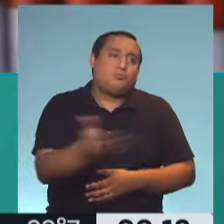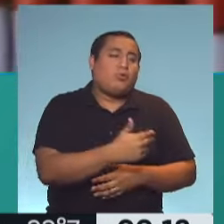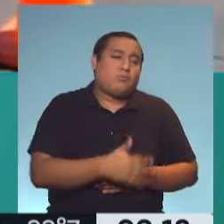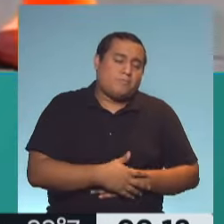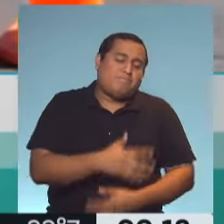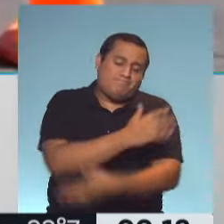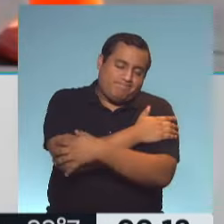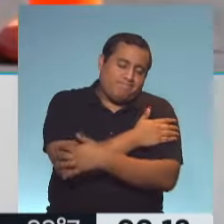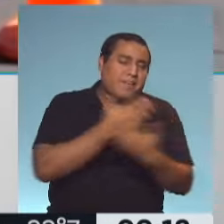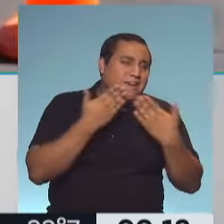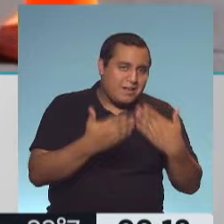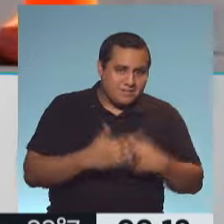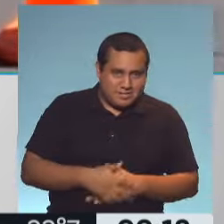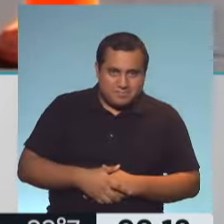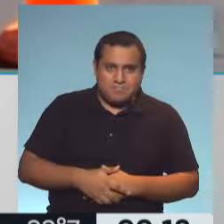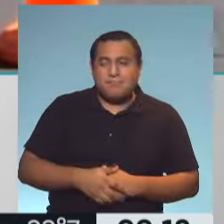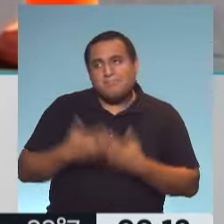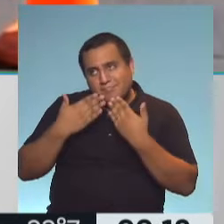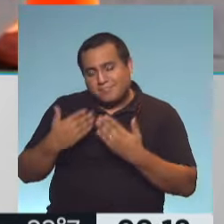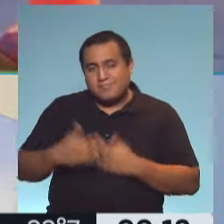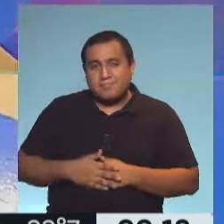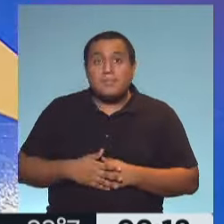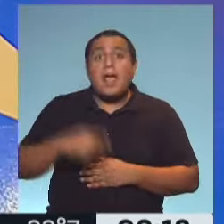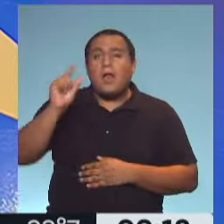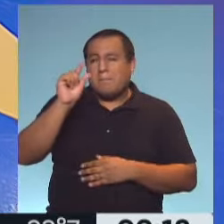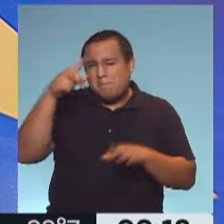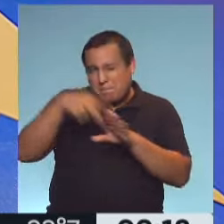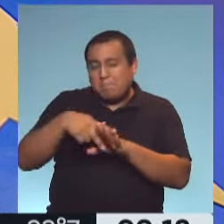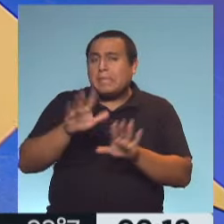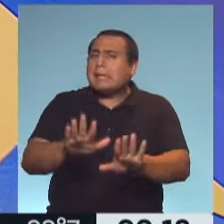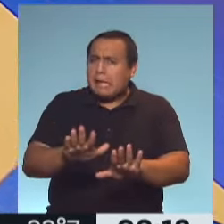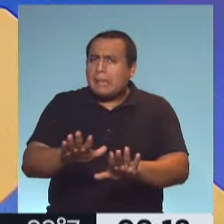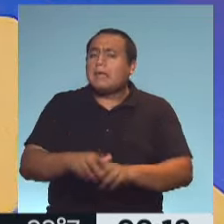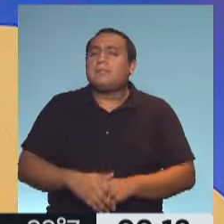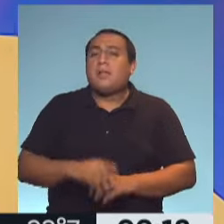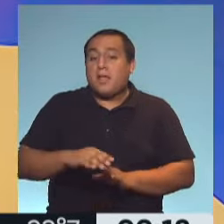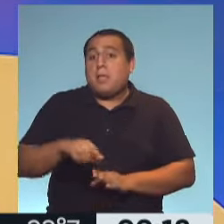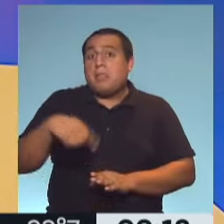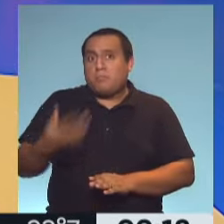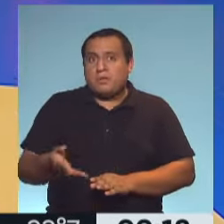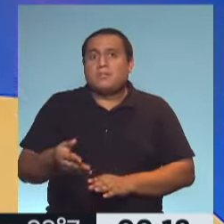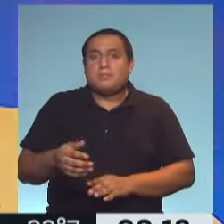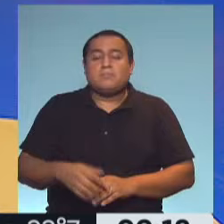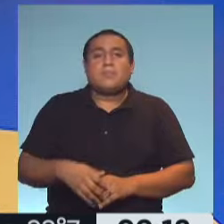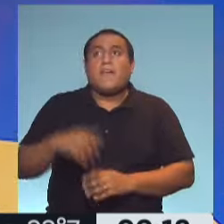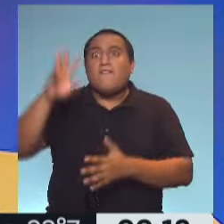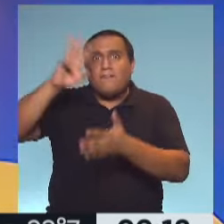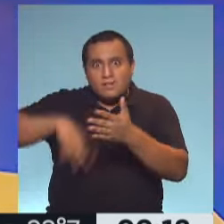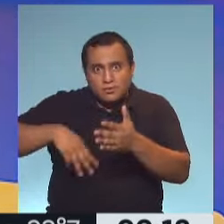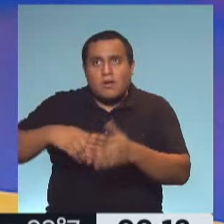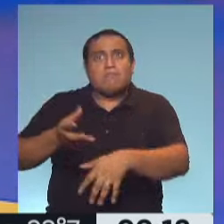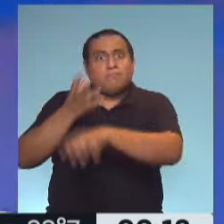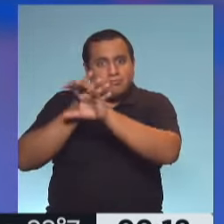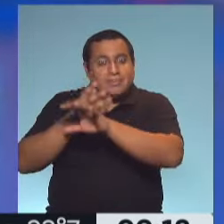Abrazo gigante. Gracias. Gracias. Hasta luego. Hacemos una breve pausa. Quédense ahí en el próximo blog que tenemos. Desde Barcelona, contacto